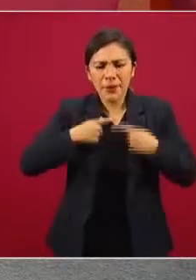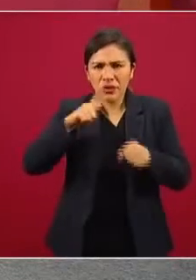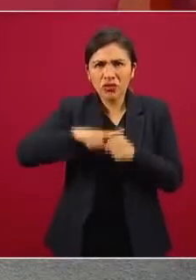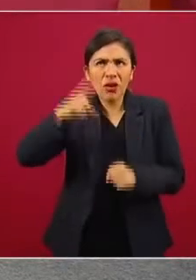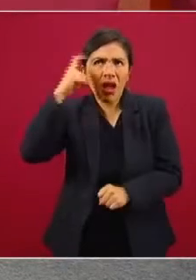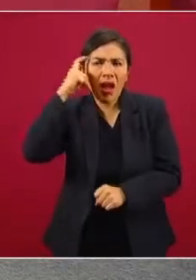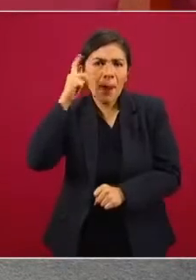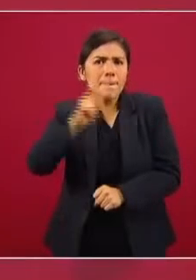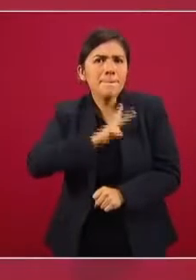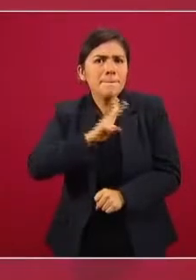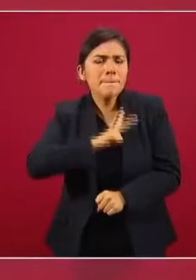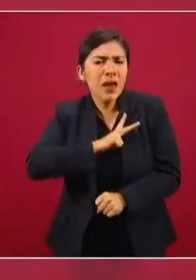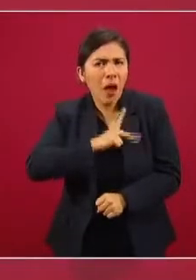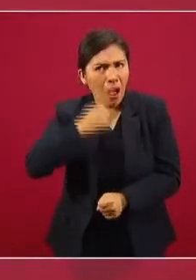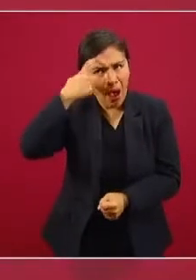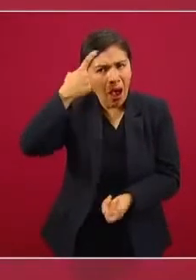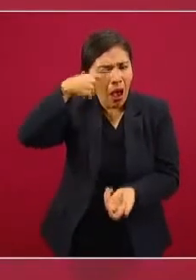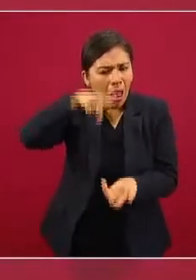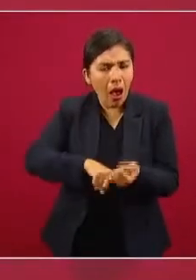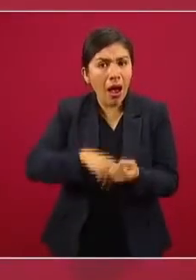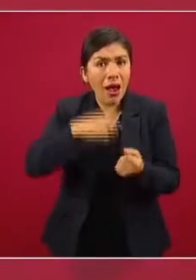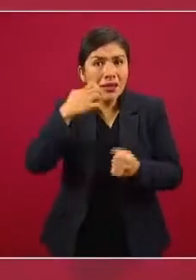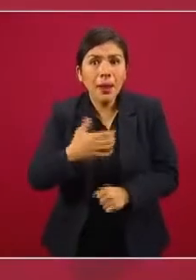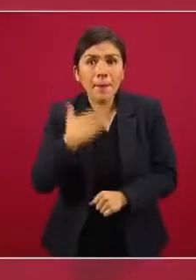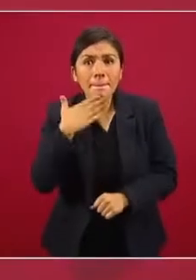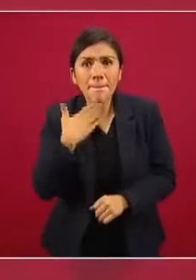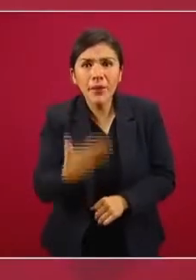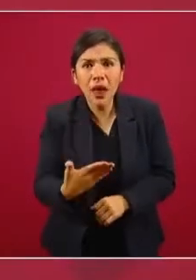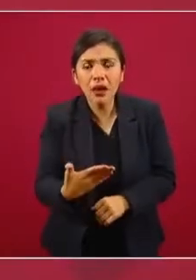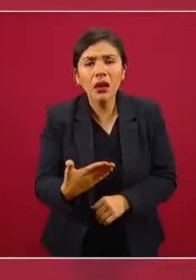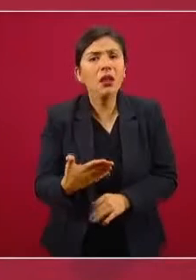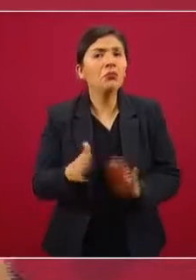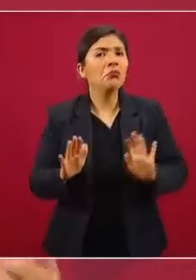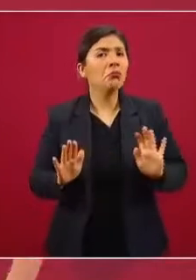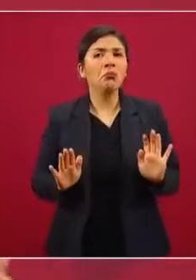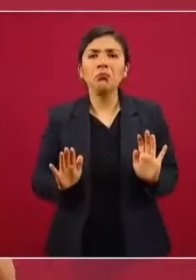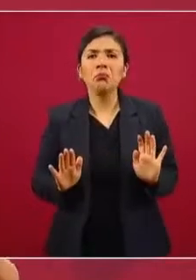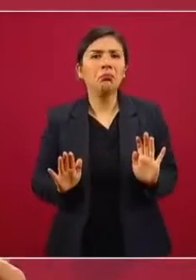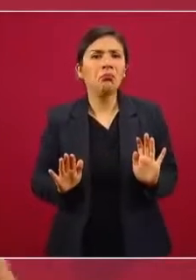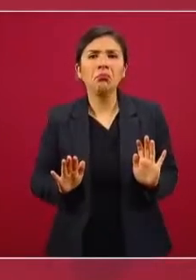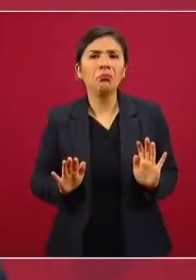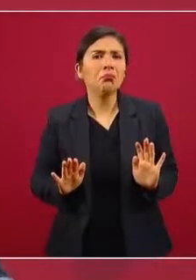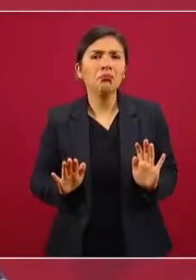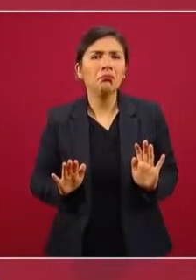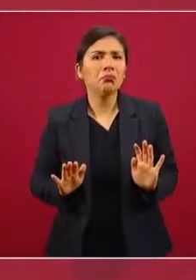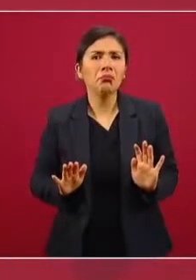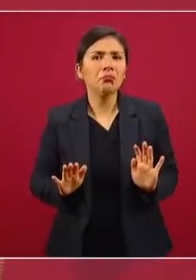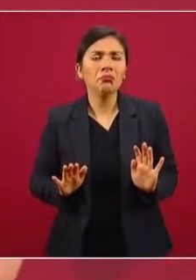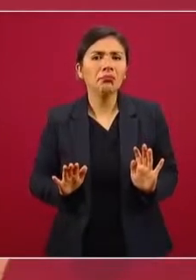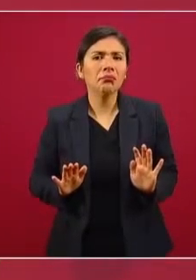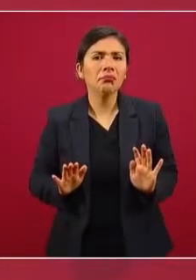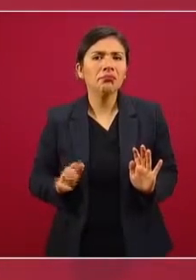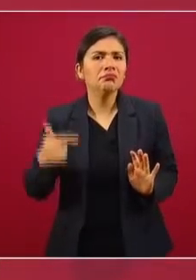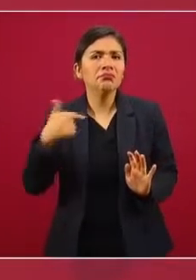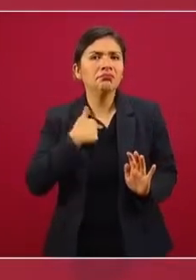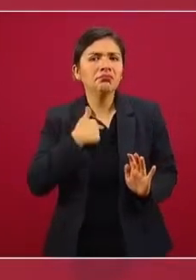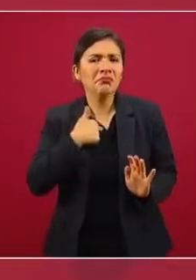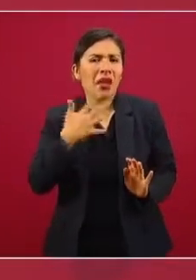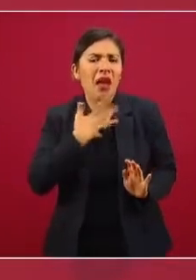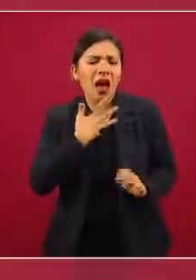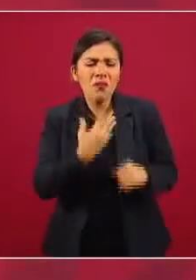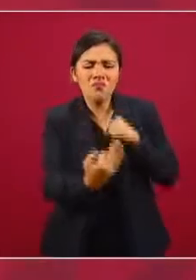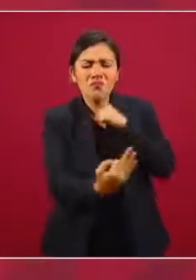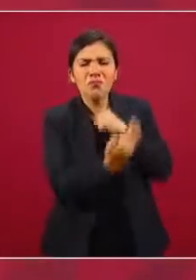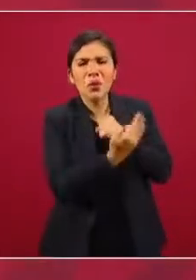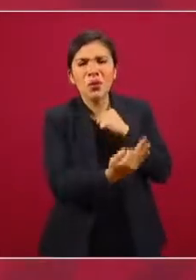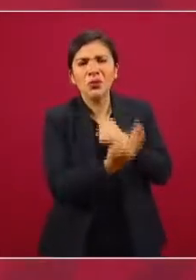tengo un escudo